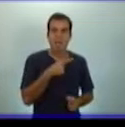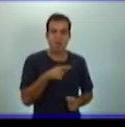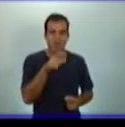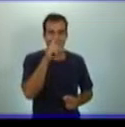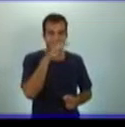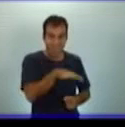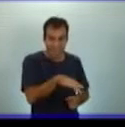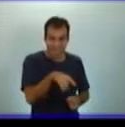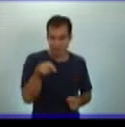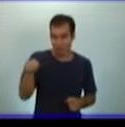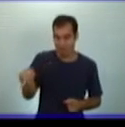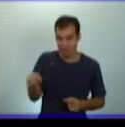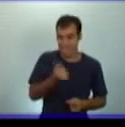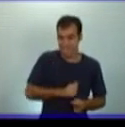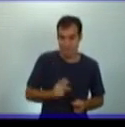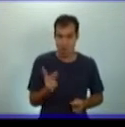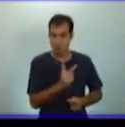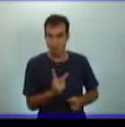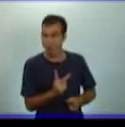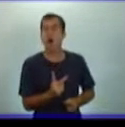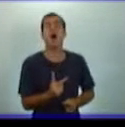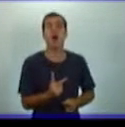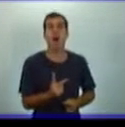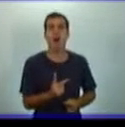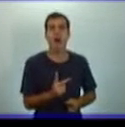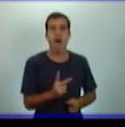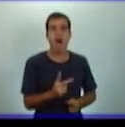están en igualdad de derechos.